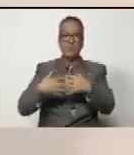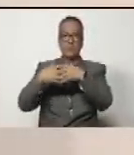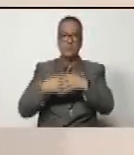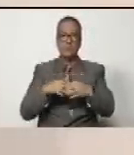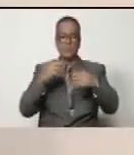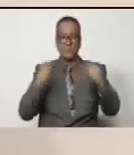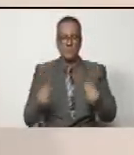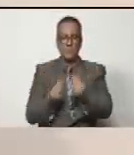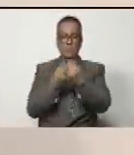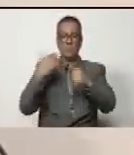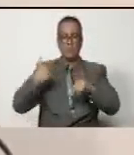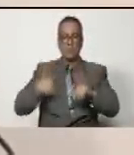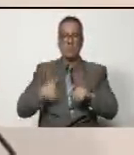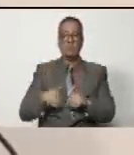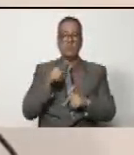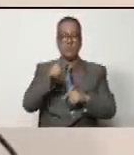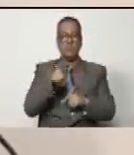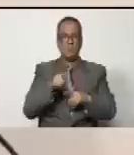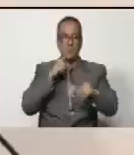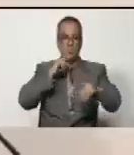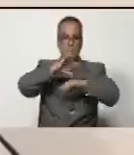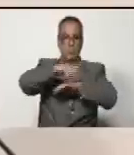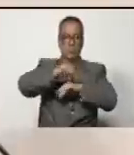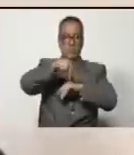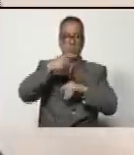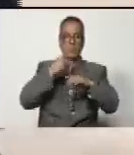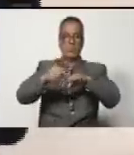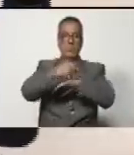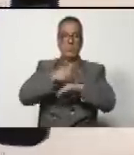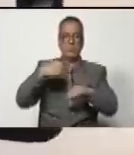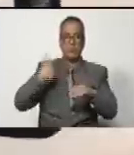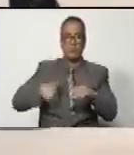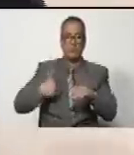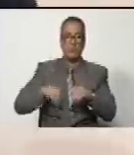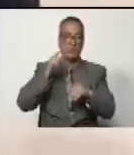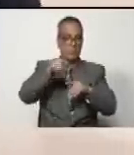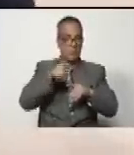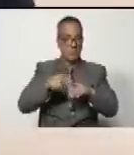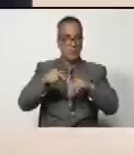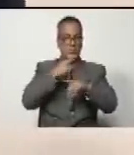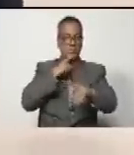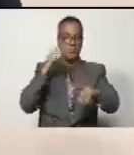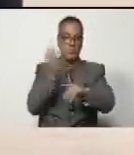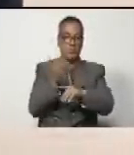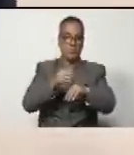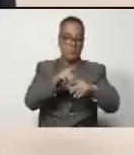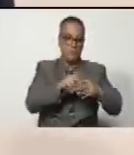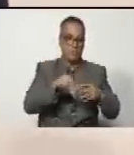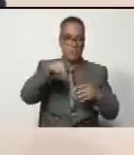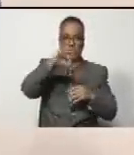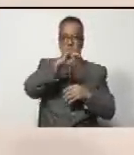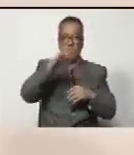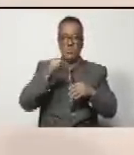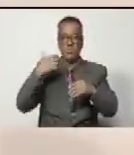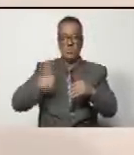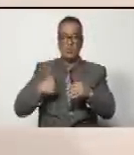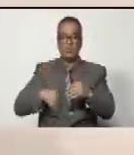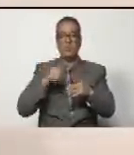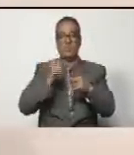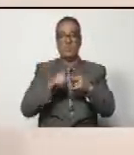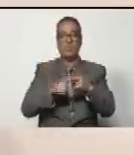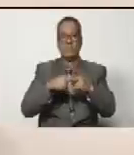complicidad con el gobierno de Argentina. Son unos ladrones. El gobierno de Argentina, el gobierno fascista, neonazis de Argentina,